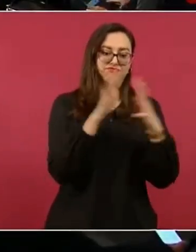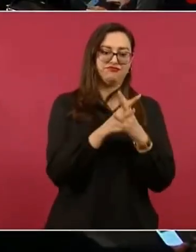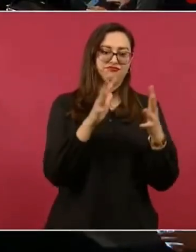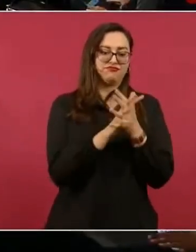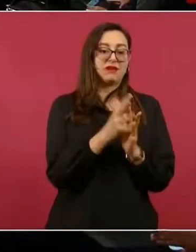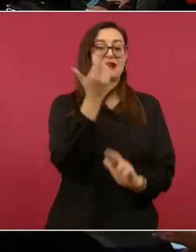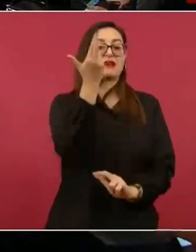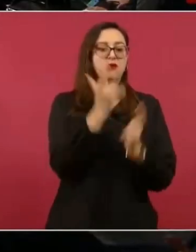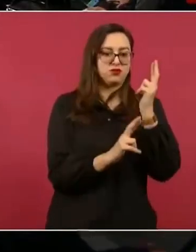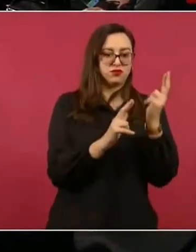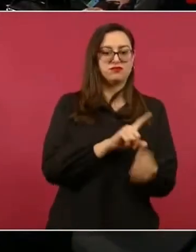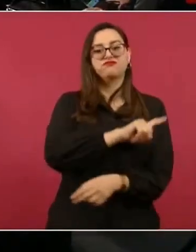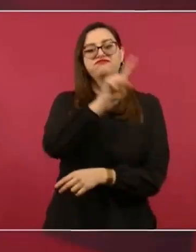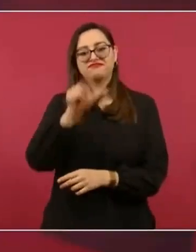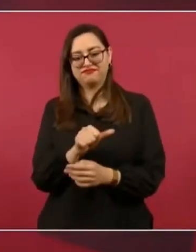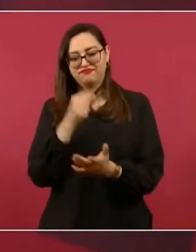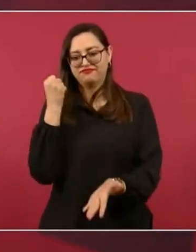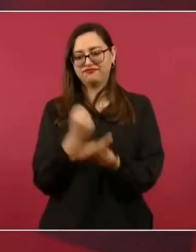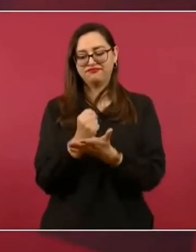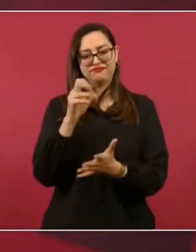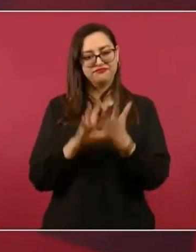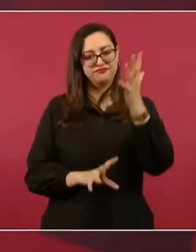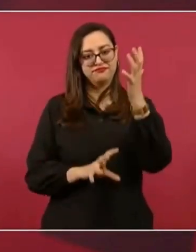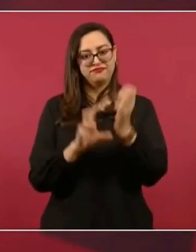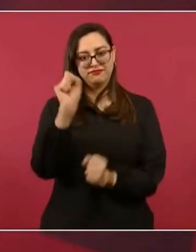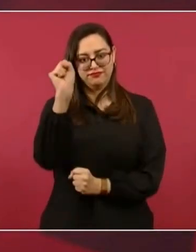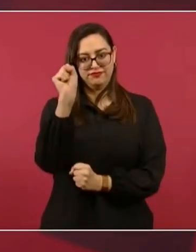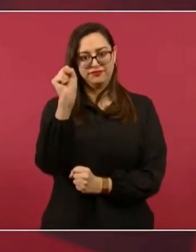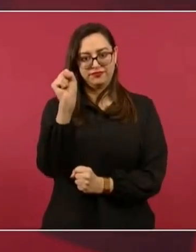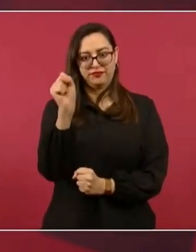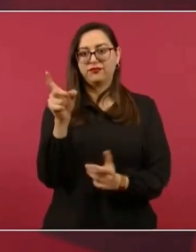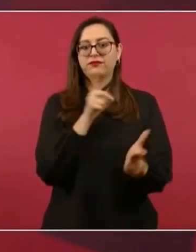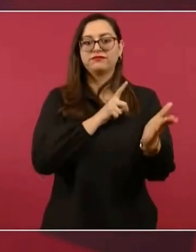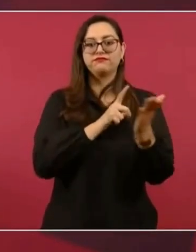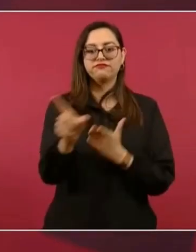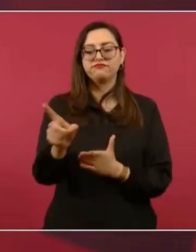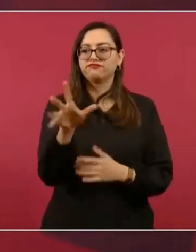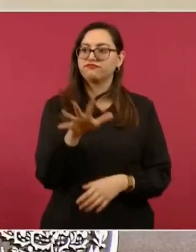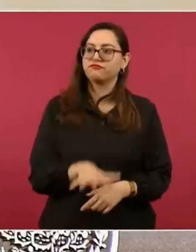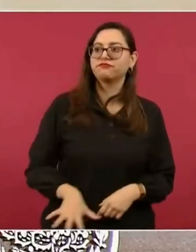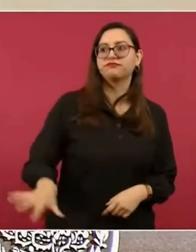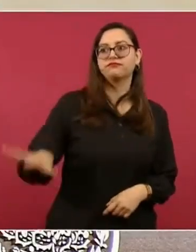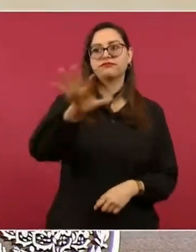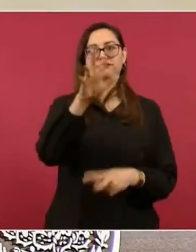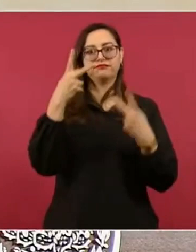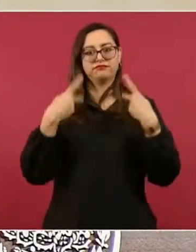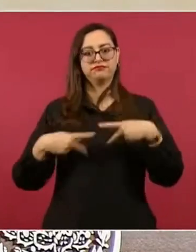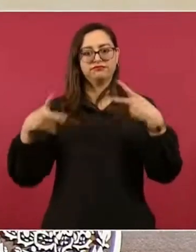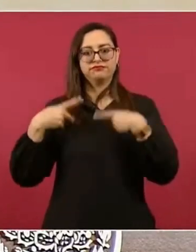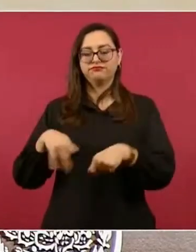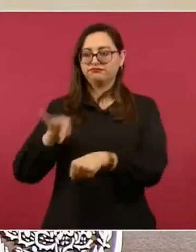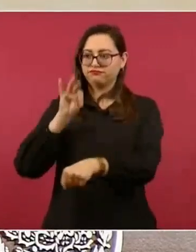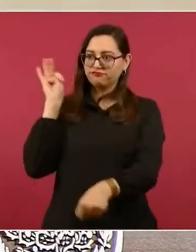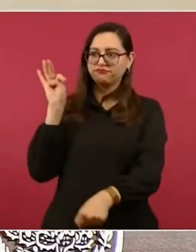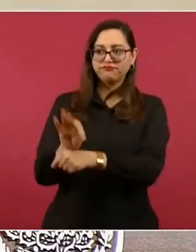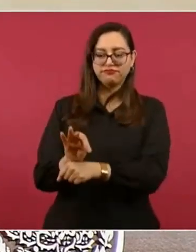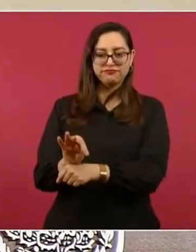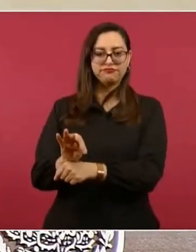la que consagra los derechos sociales, nada que ver